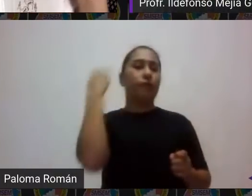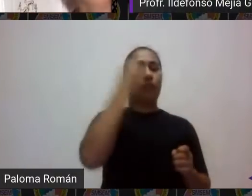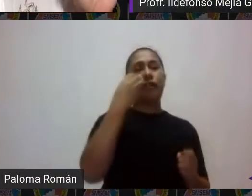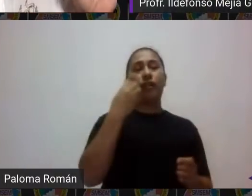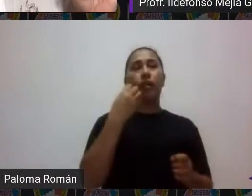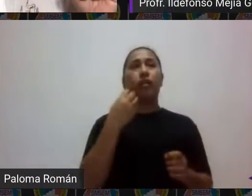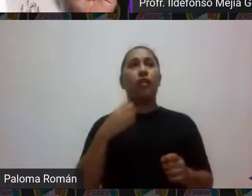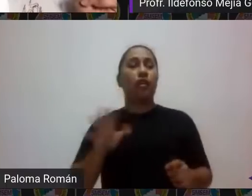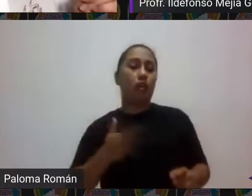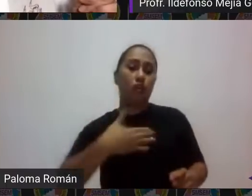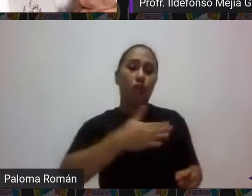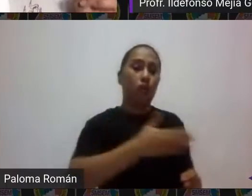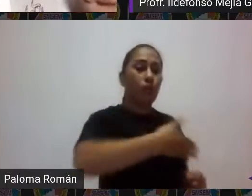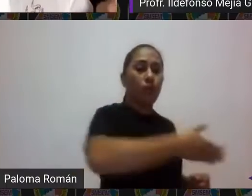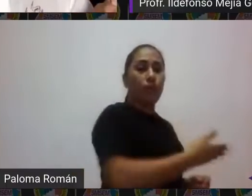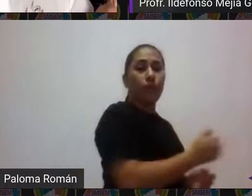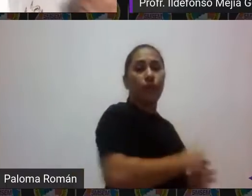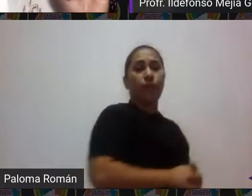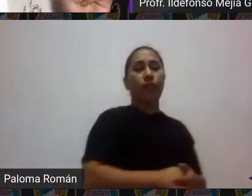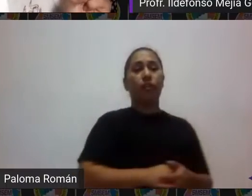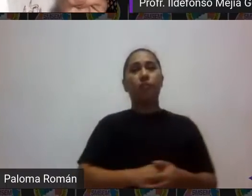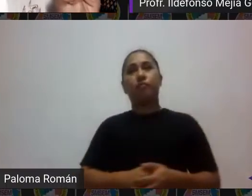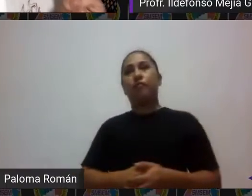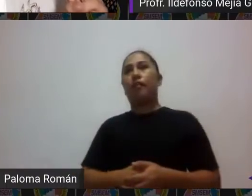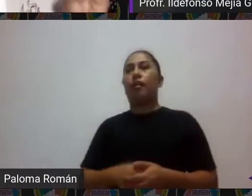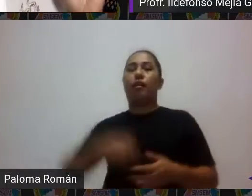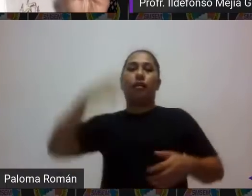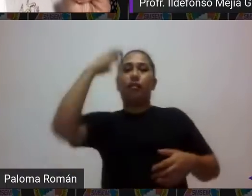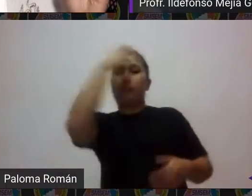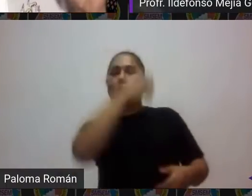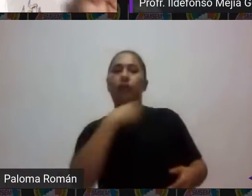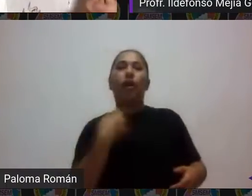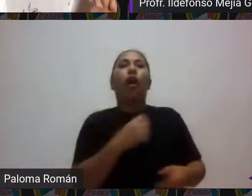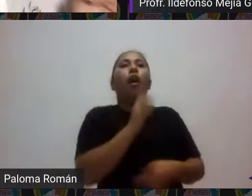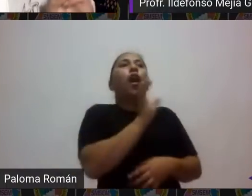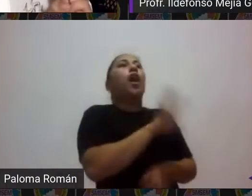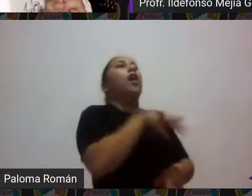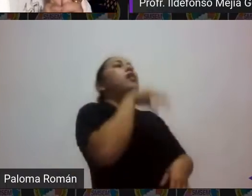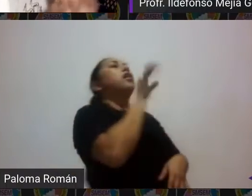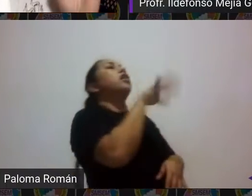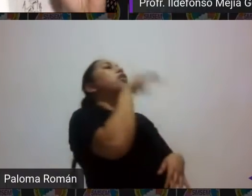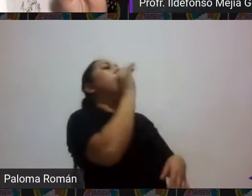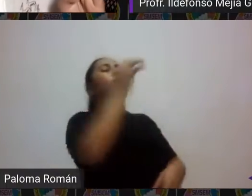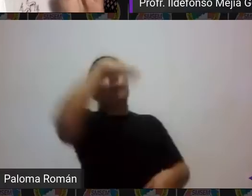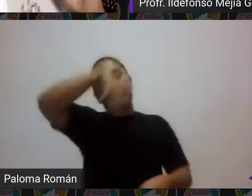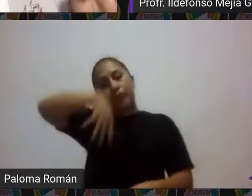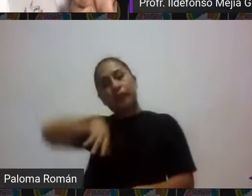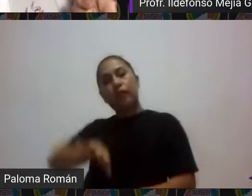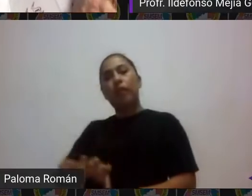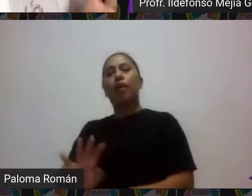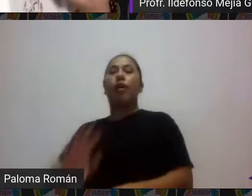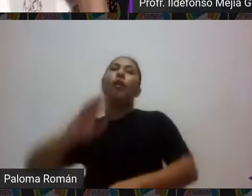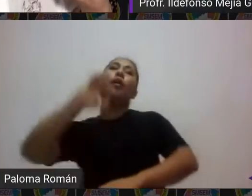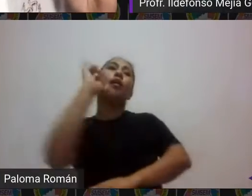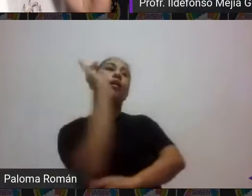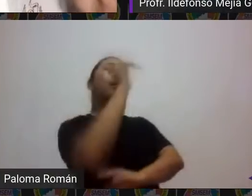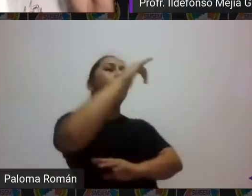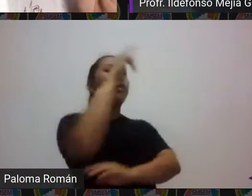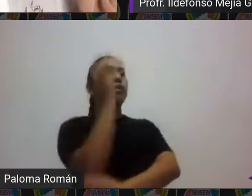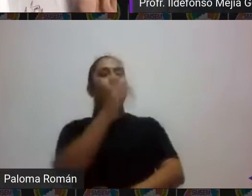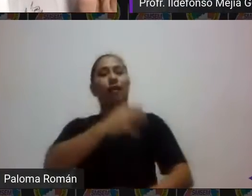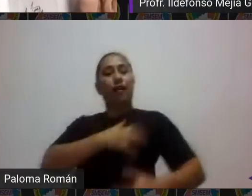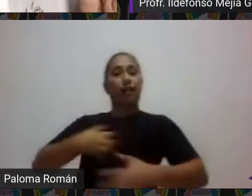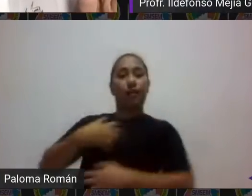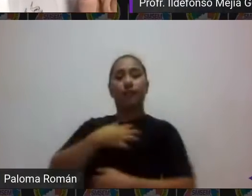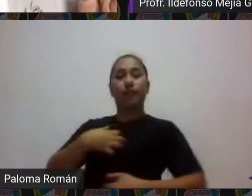y el examen versión foca y el examen versión jirafa y el examen versión changuito es el mismo